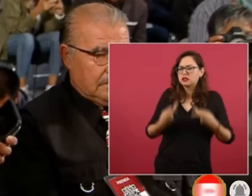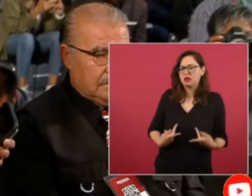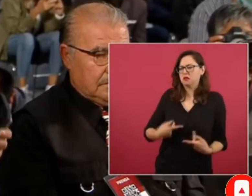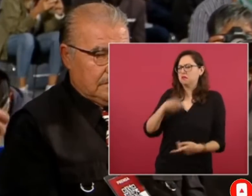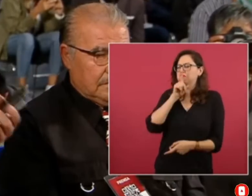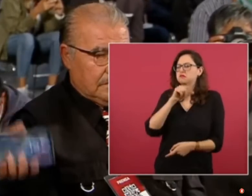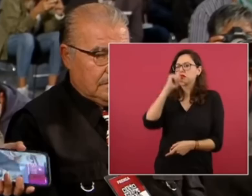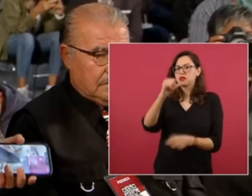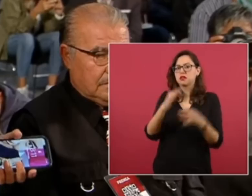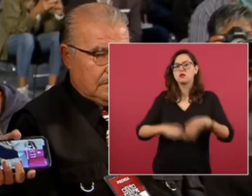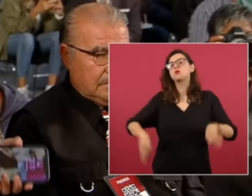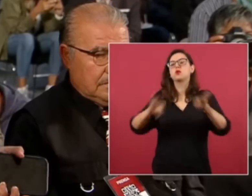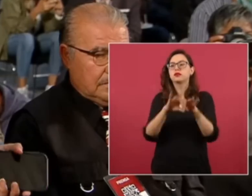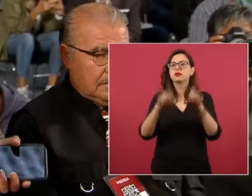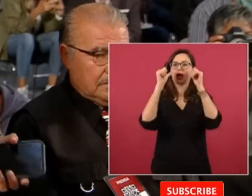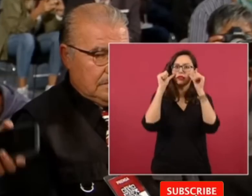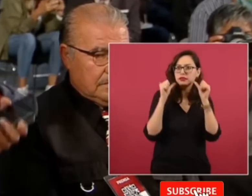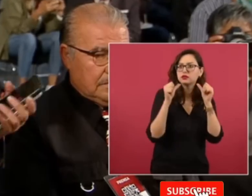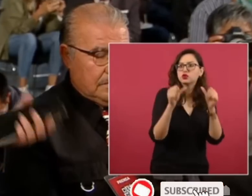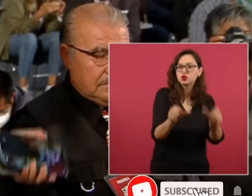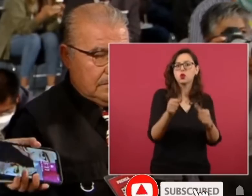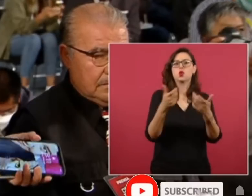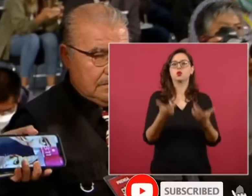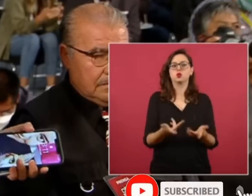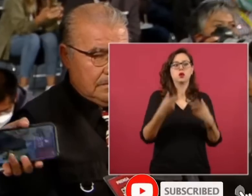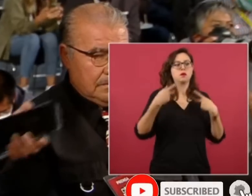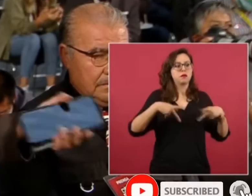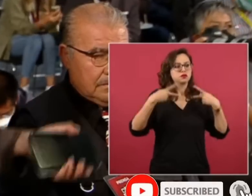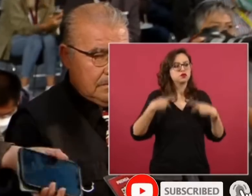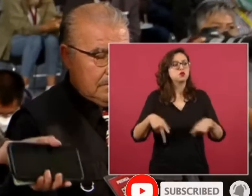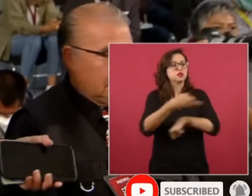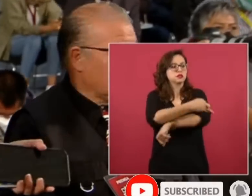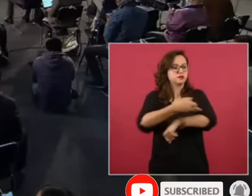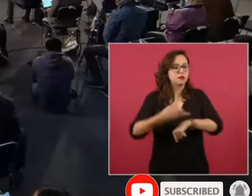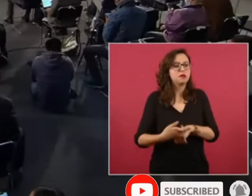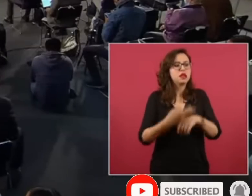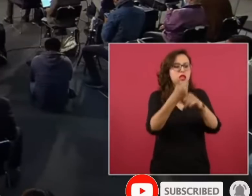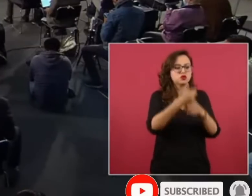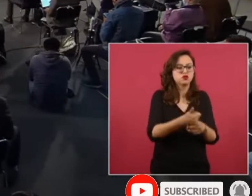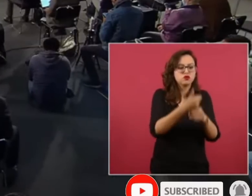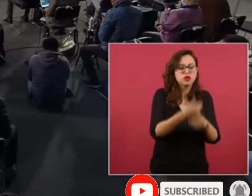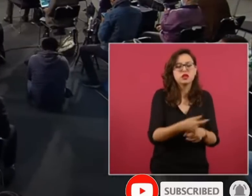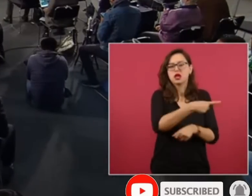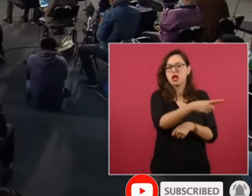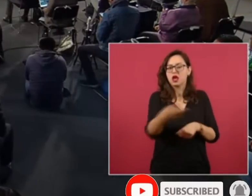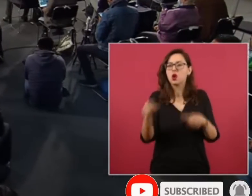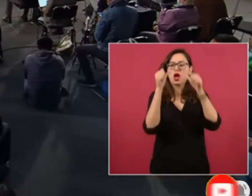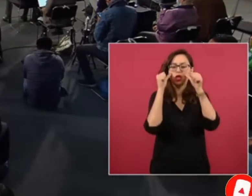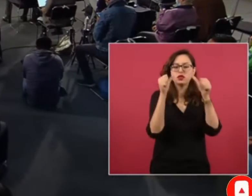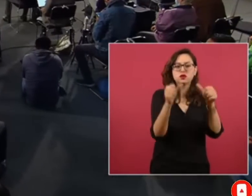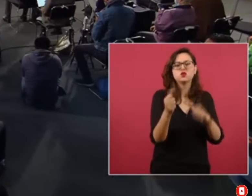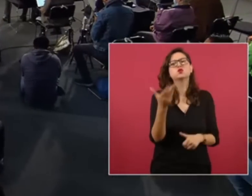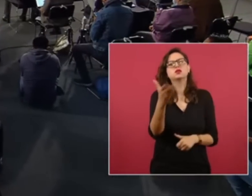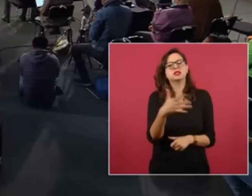importante escuchar a familias de personas desaparecidas, a personas que viven de cerca este tipo de violencia. Preguntarle en primer lugar